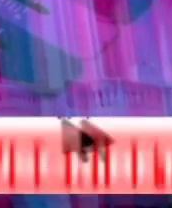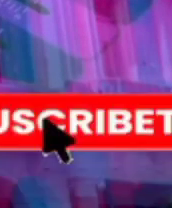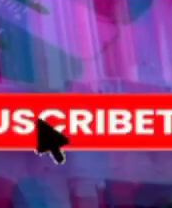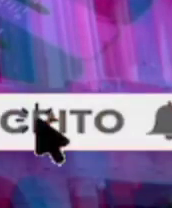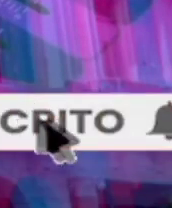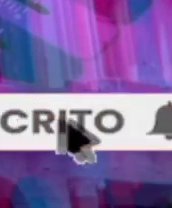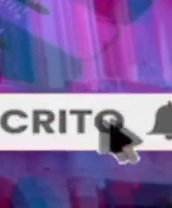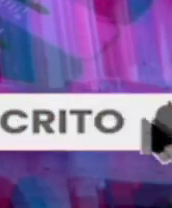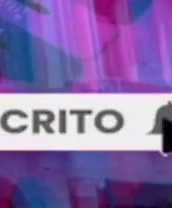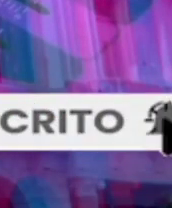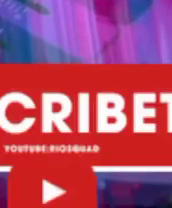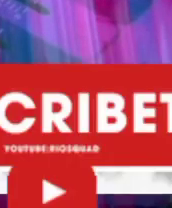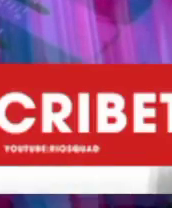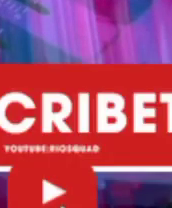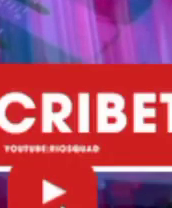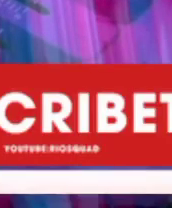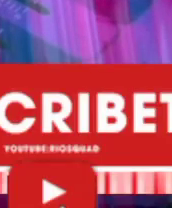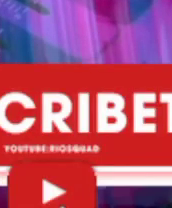nuevo material.